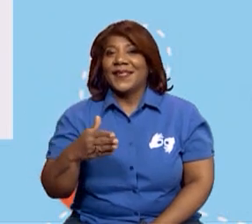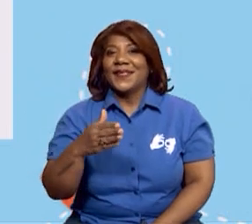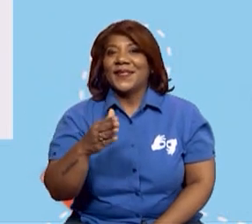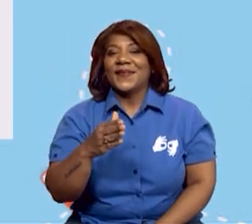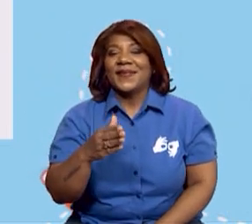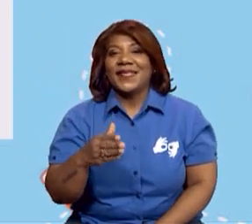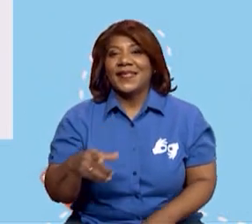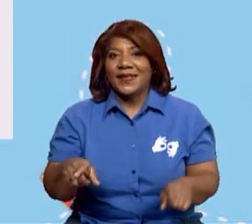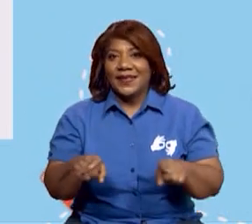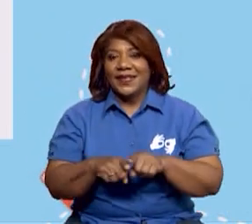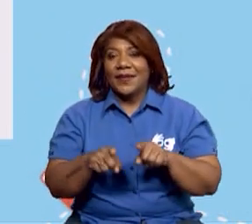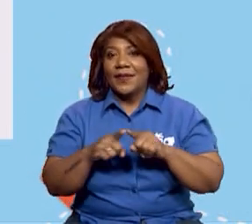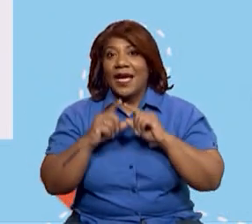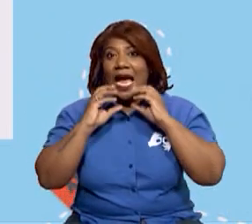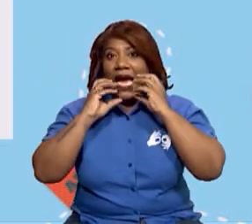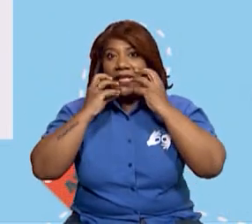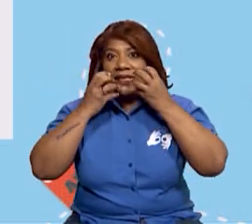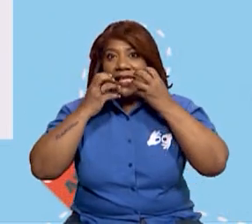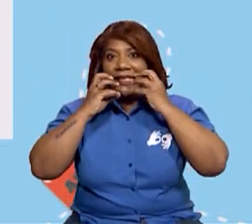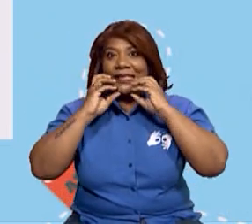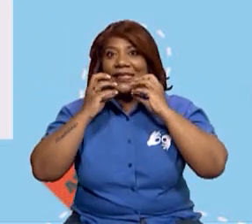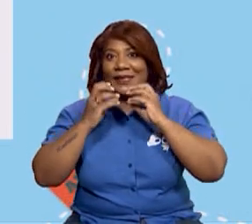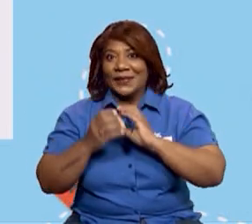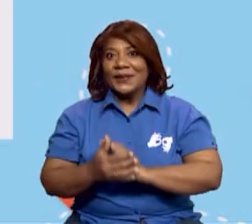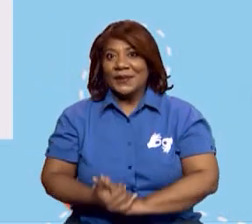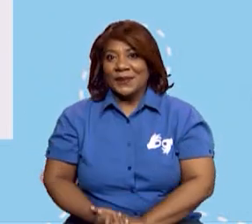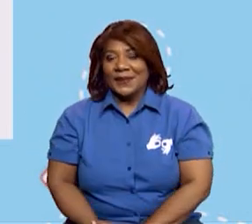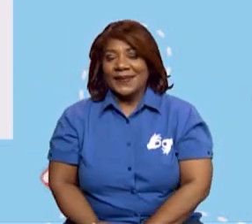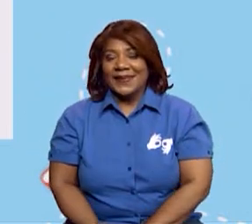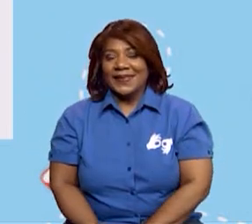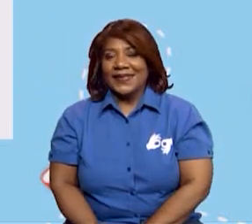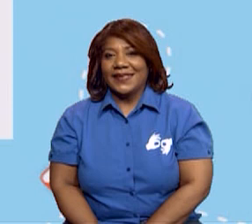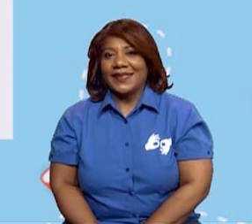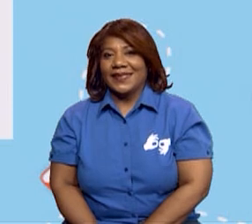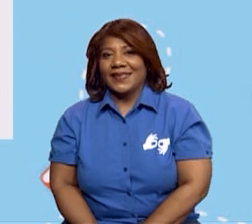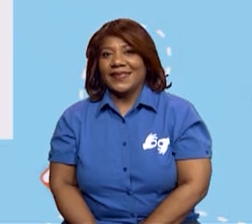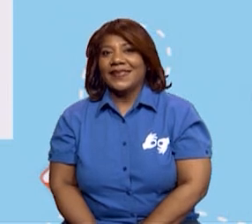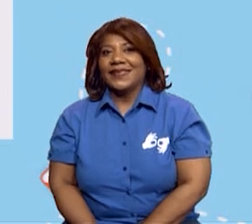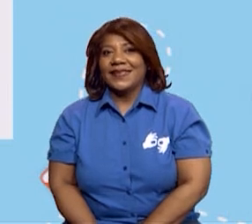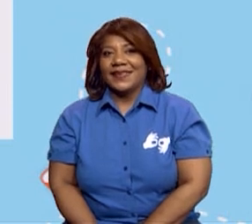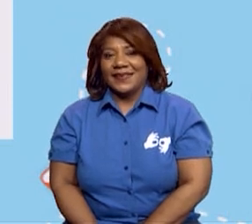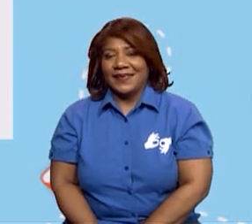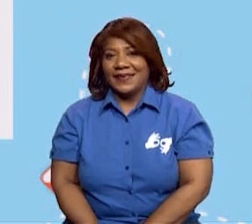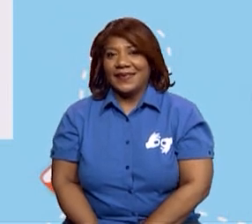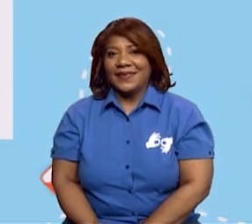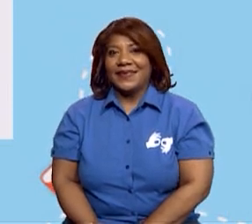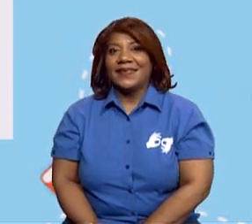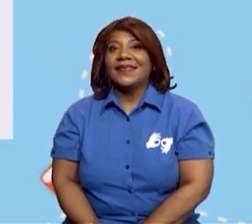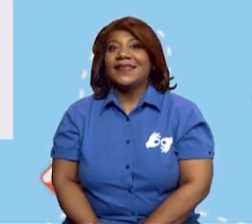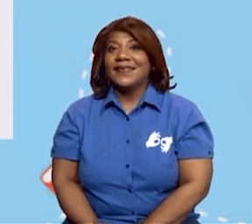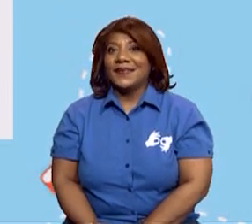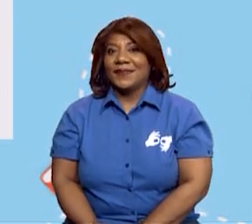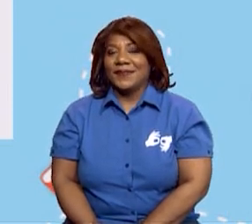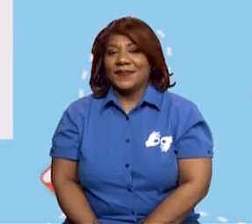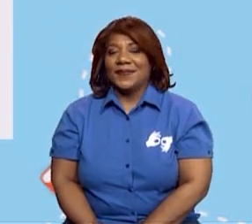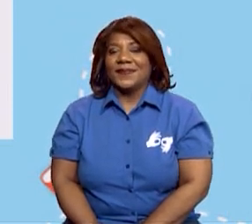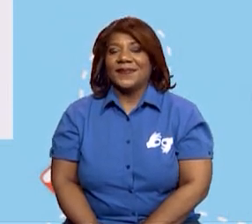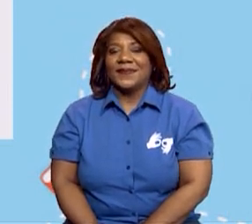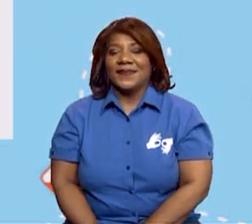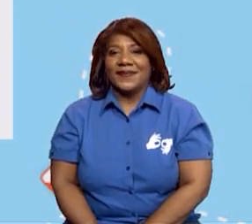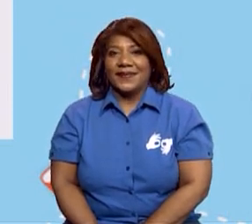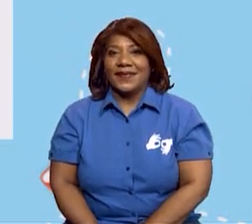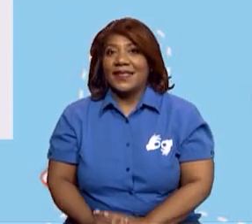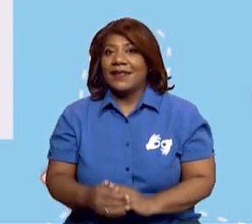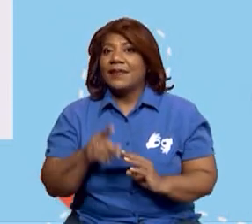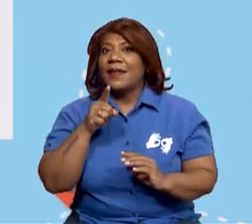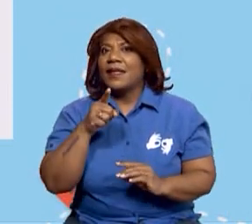también tenemos un maíz, ¿verdad? Las manos de un agricultor con un maíz. Entonces, ¿qué será el